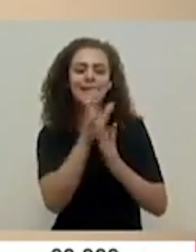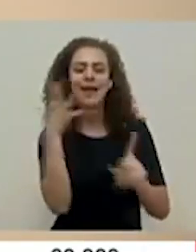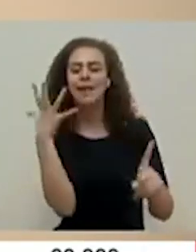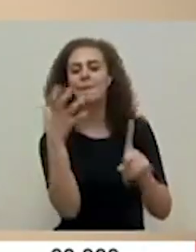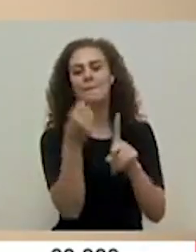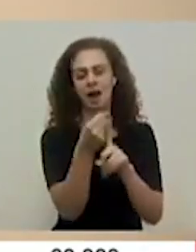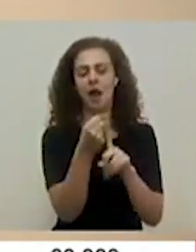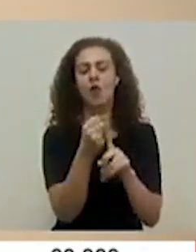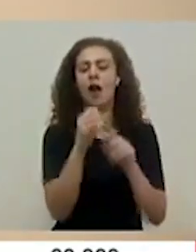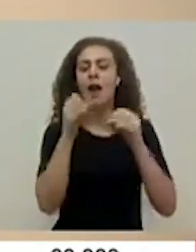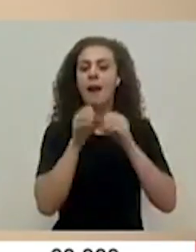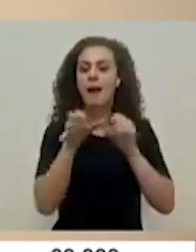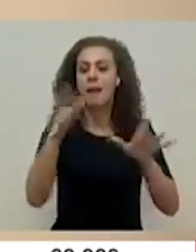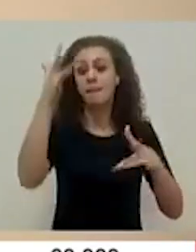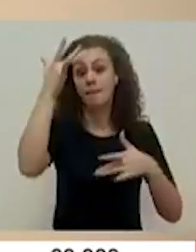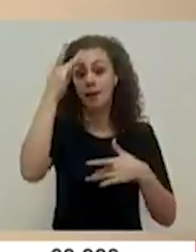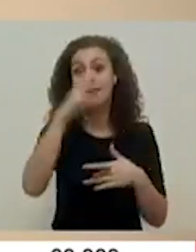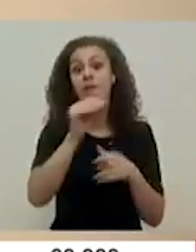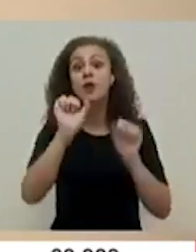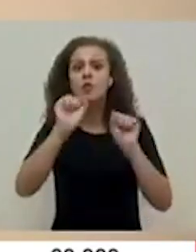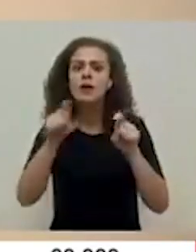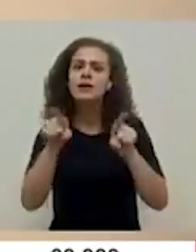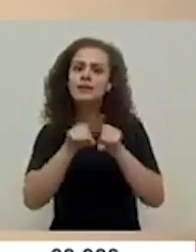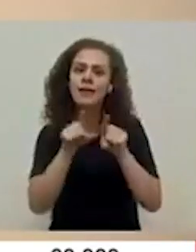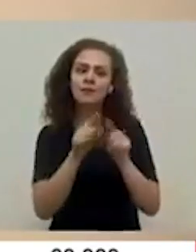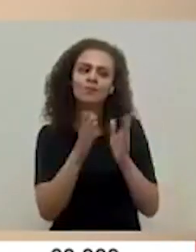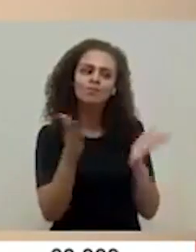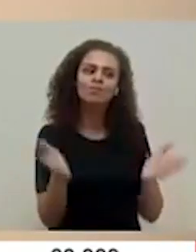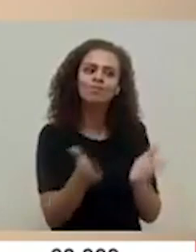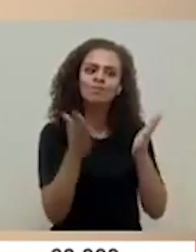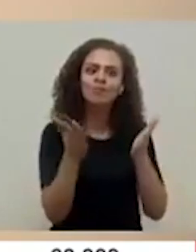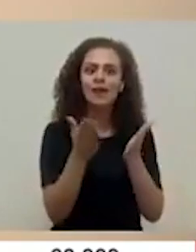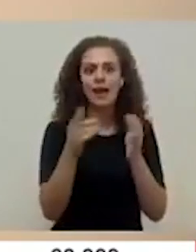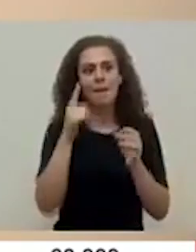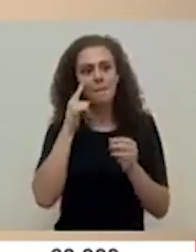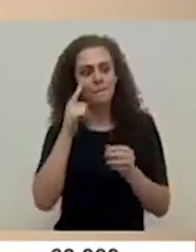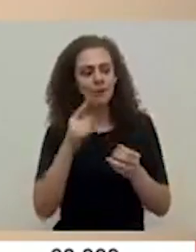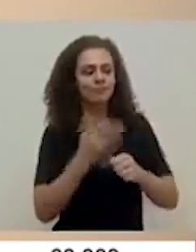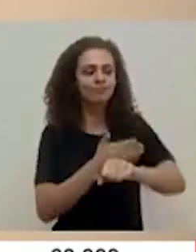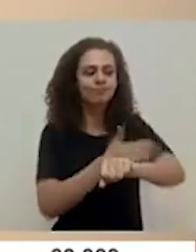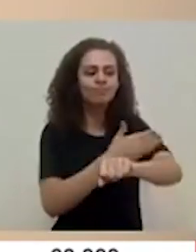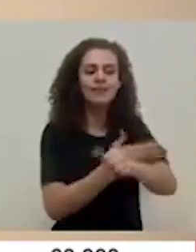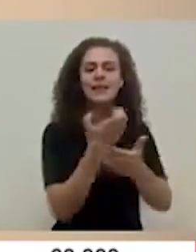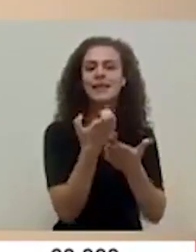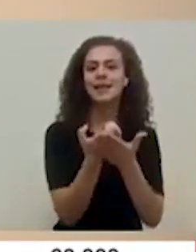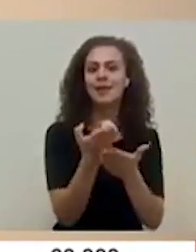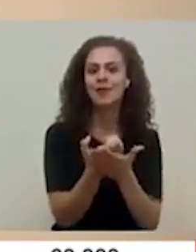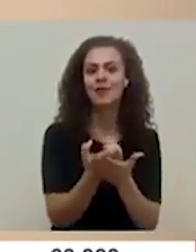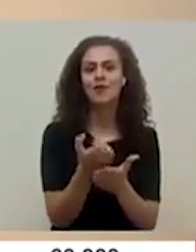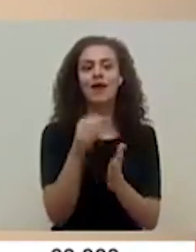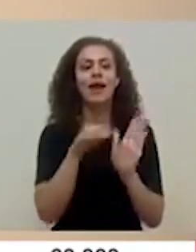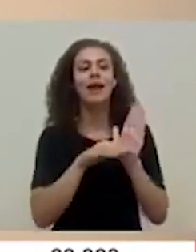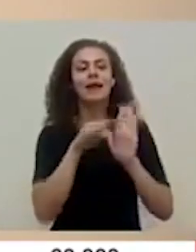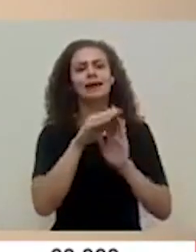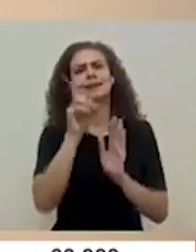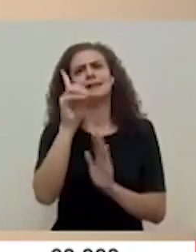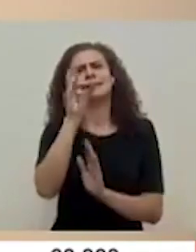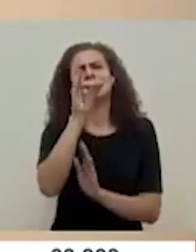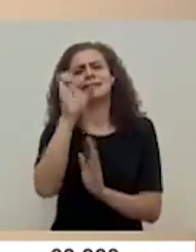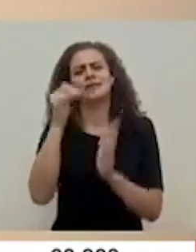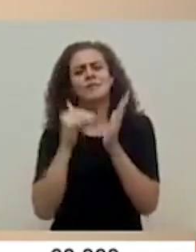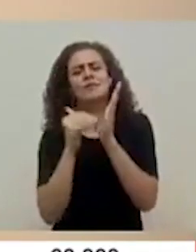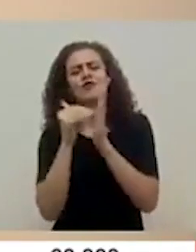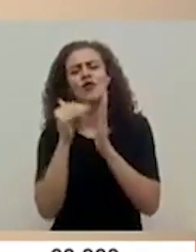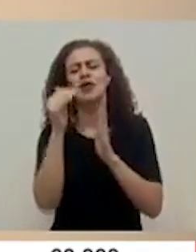pandemia y poder también promover la recuperación económica. Destaca esta aprobación de 700 mil millones de